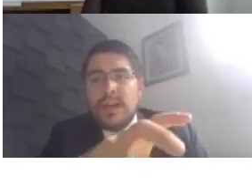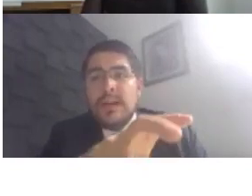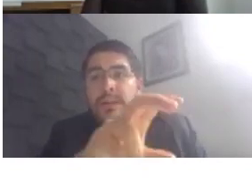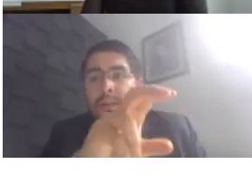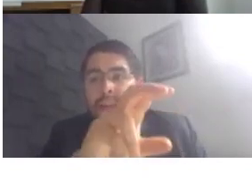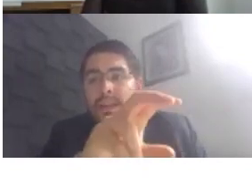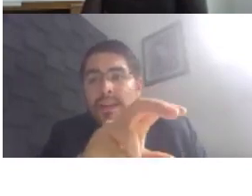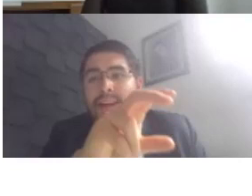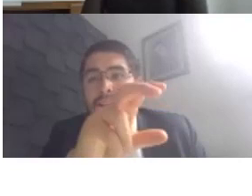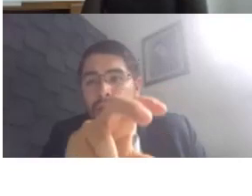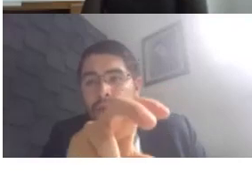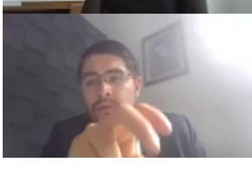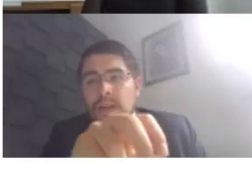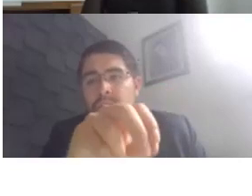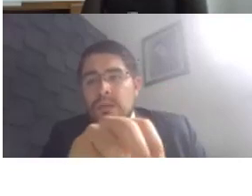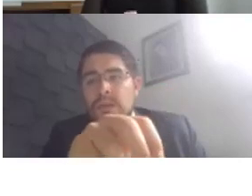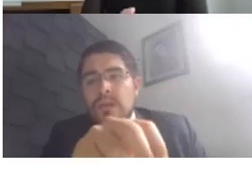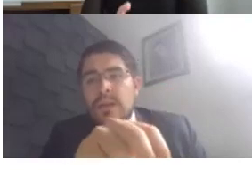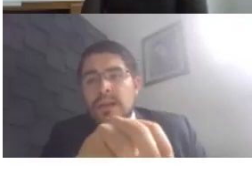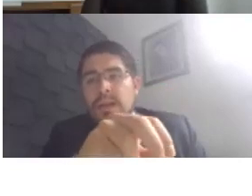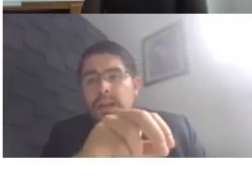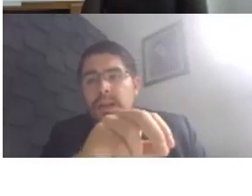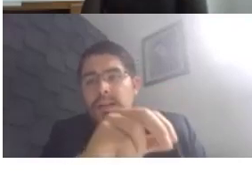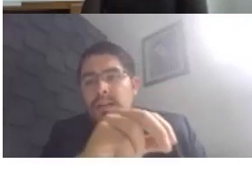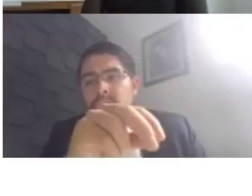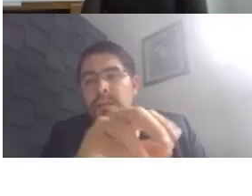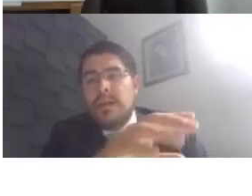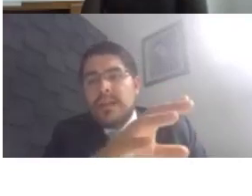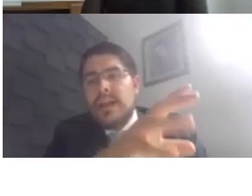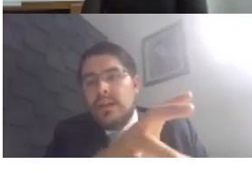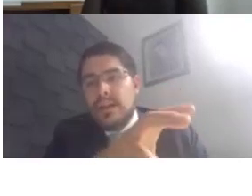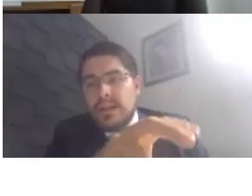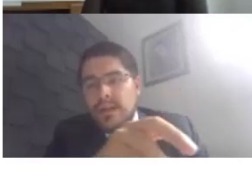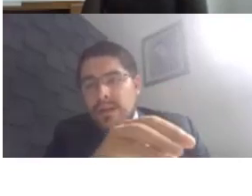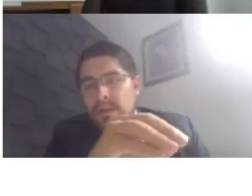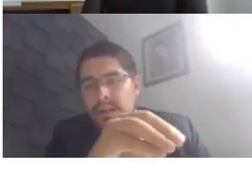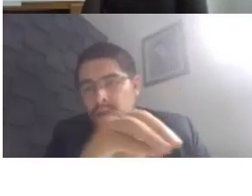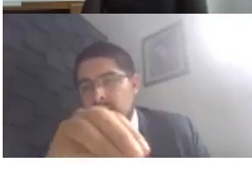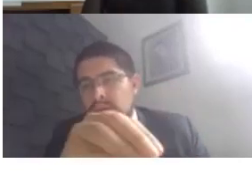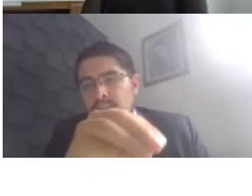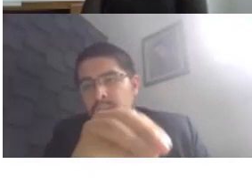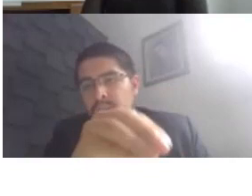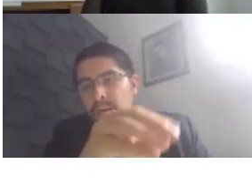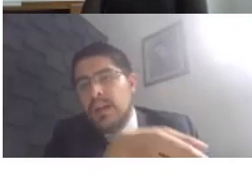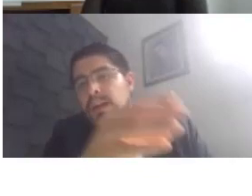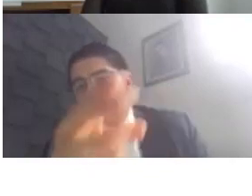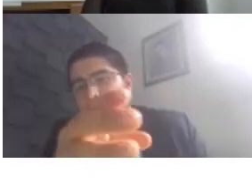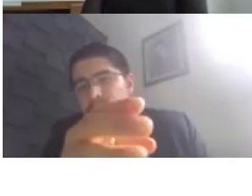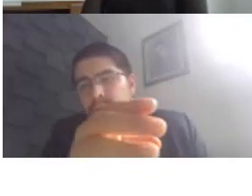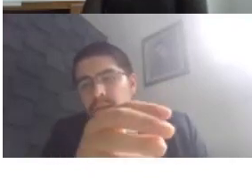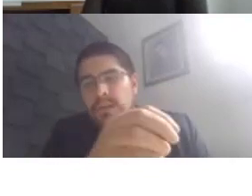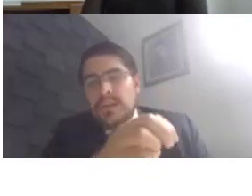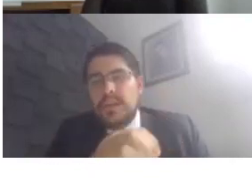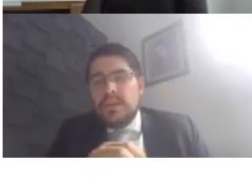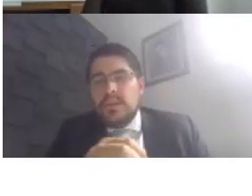mencionar que va a depender del giro del negocio las que le son aplicables hay algunas que son aplicables a todos los centros de trabajo como la